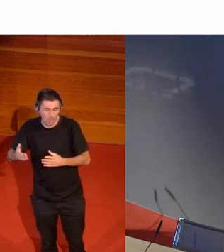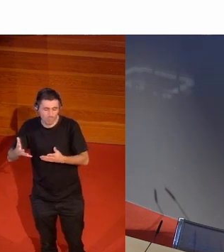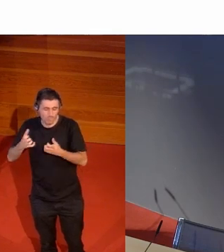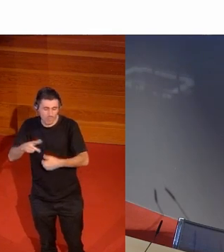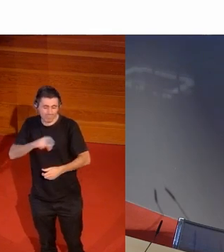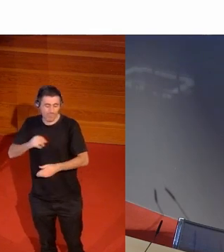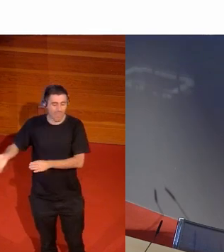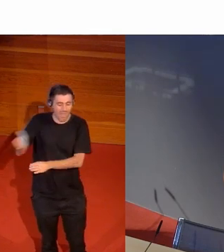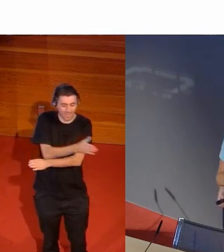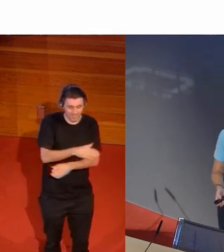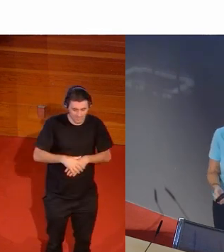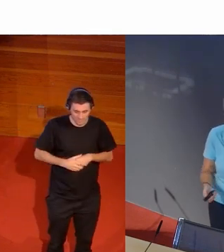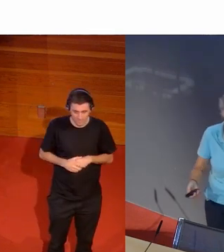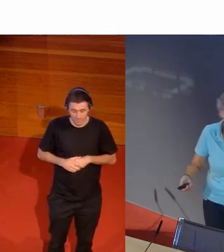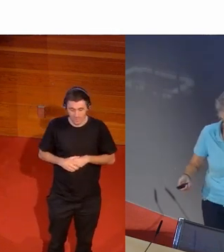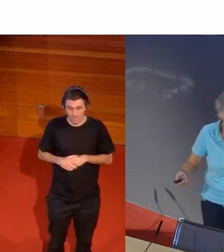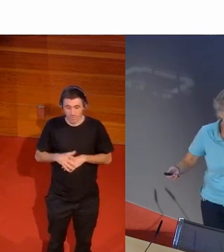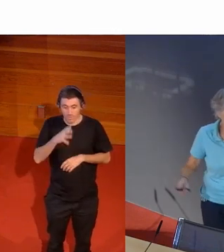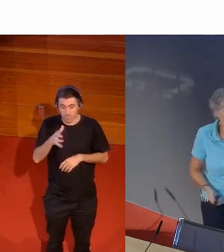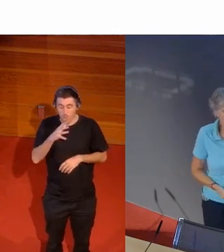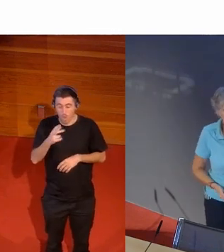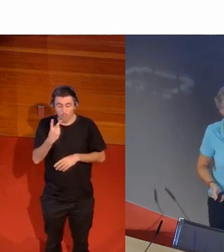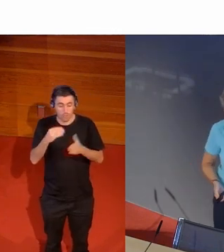que hizo que fue en 2015 porque prácticamente aquí era mater